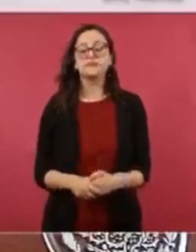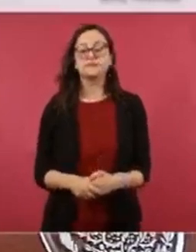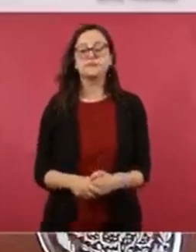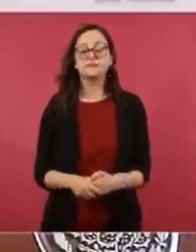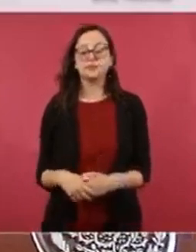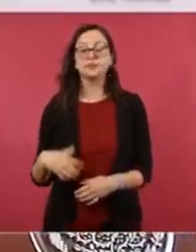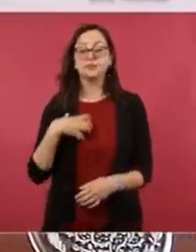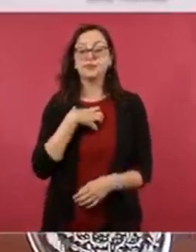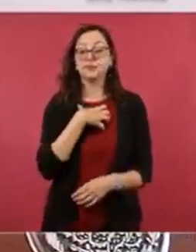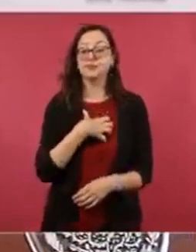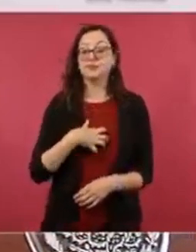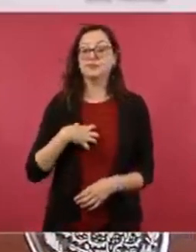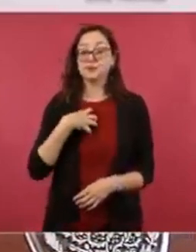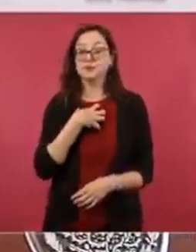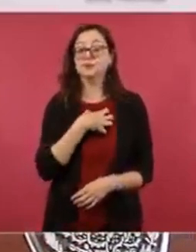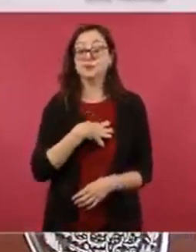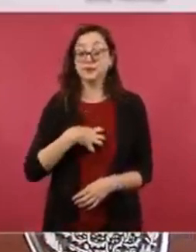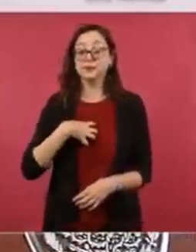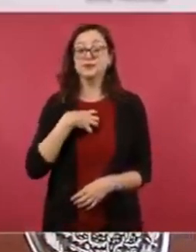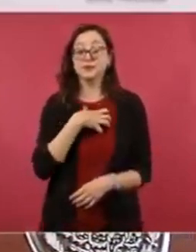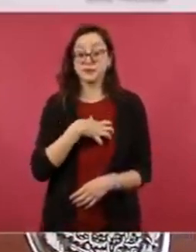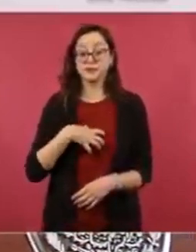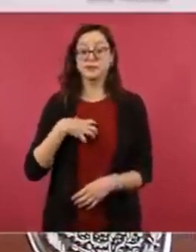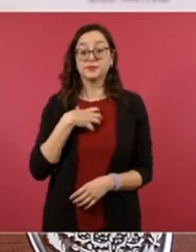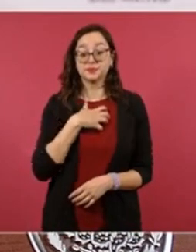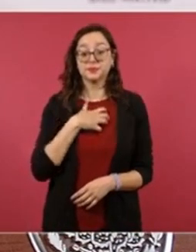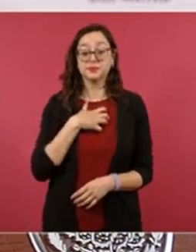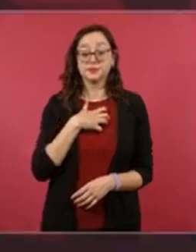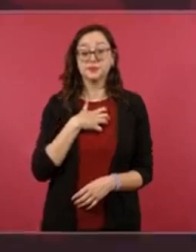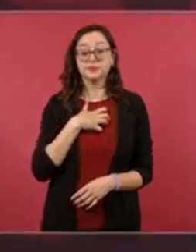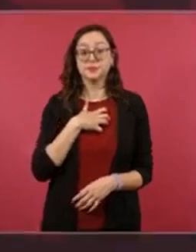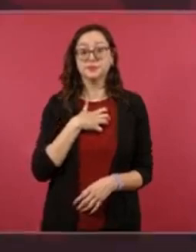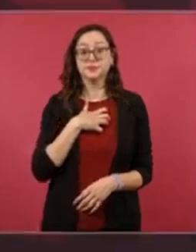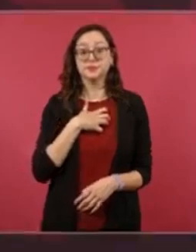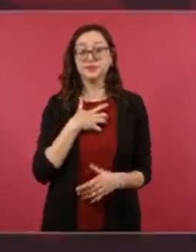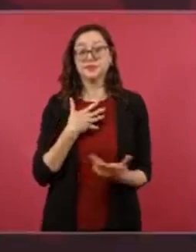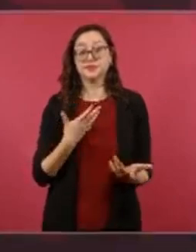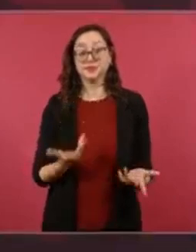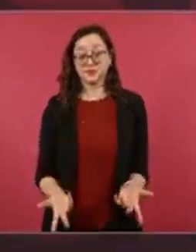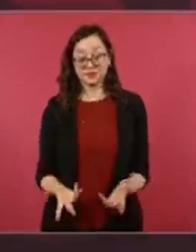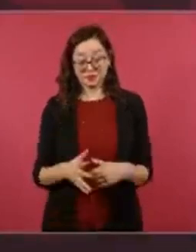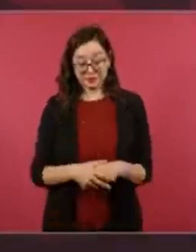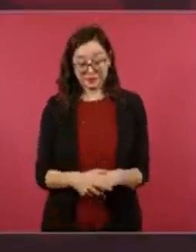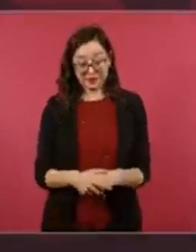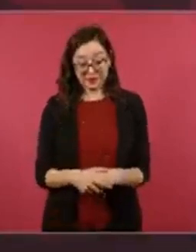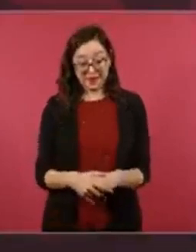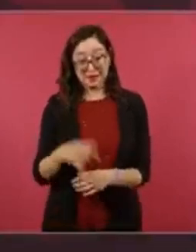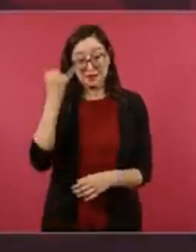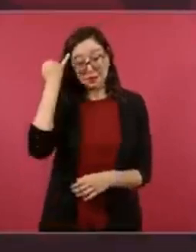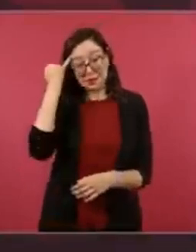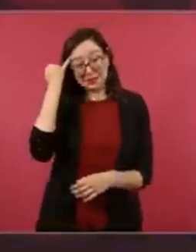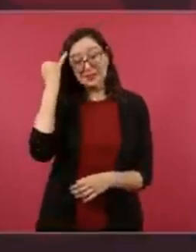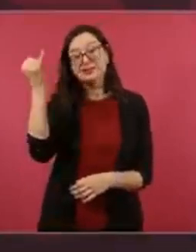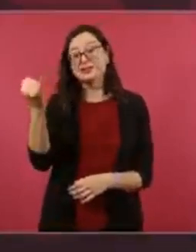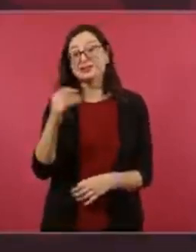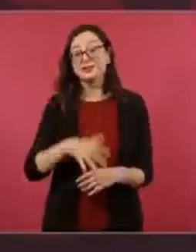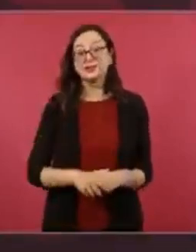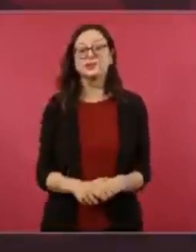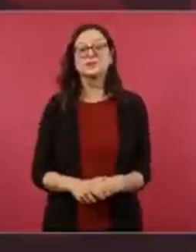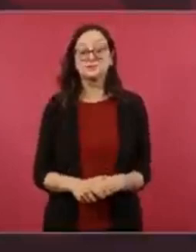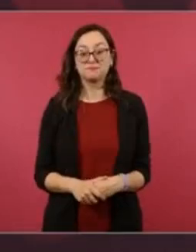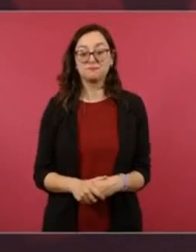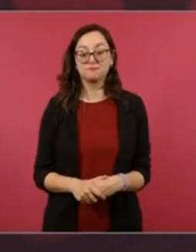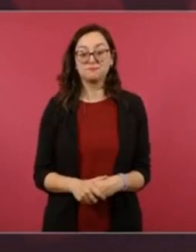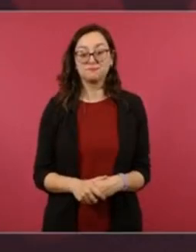lo que significa entregar la presidencia a una